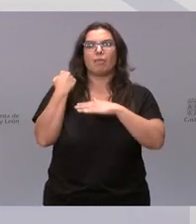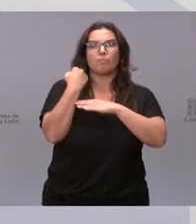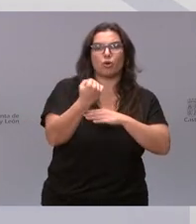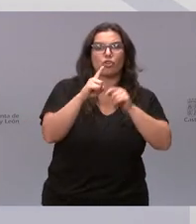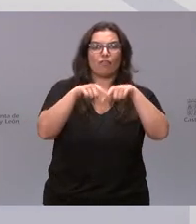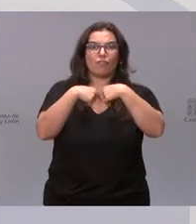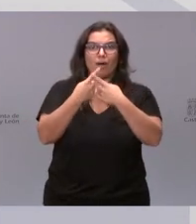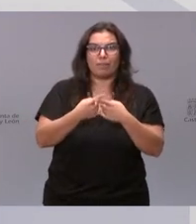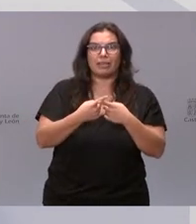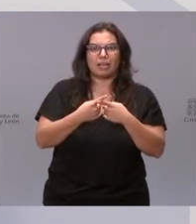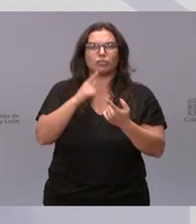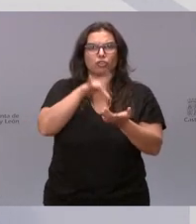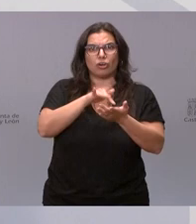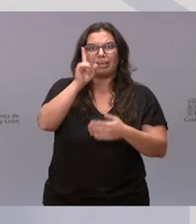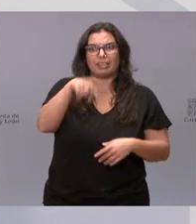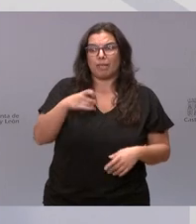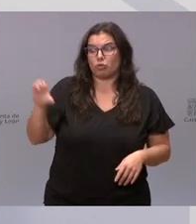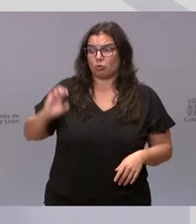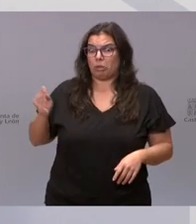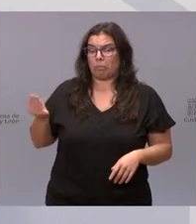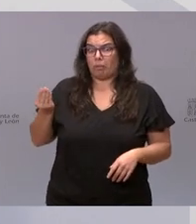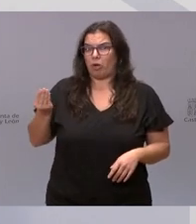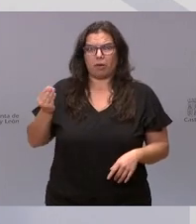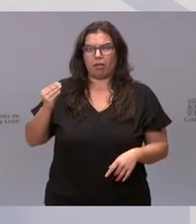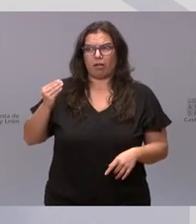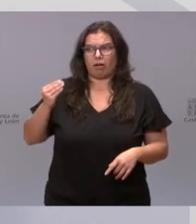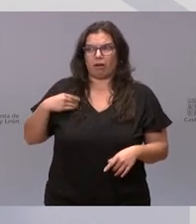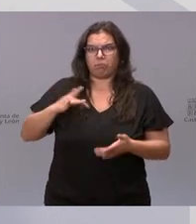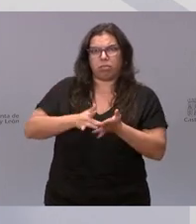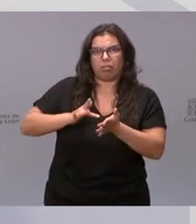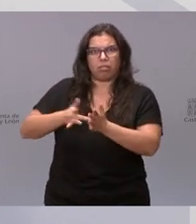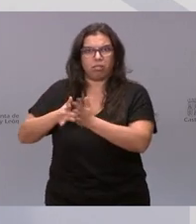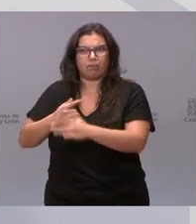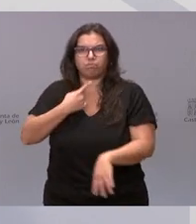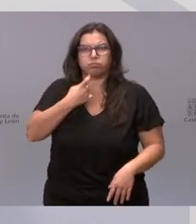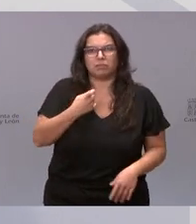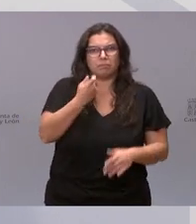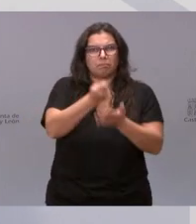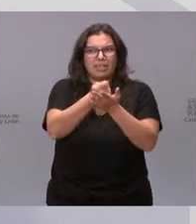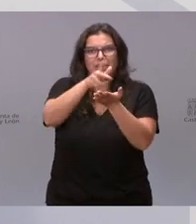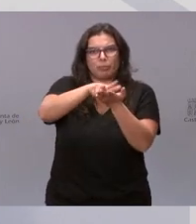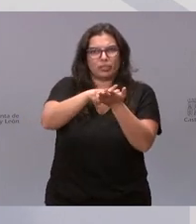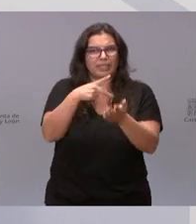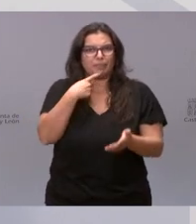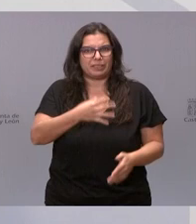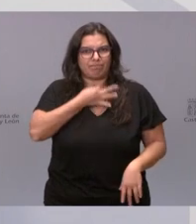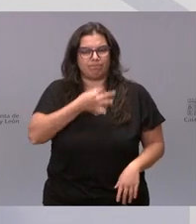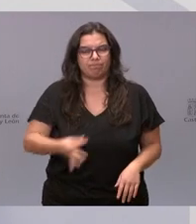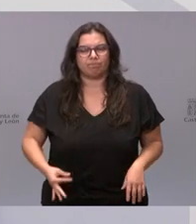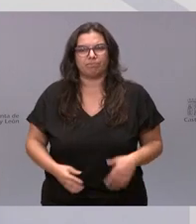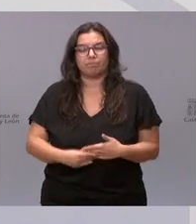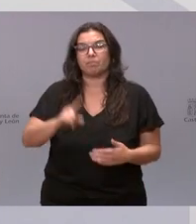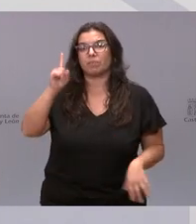familias que pasan necesidades, que pasan dificultades a la hora de pagar las hipotecas. Vamos a